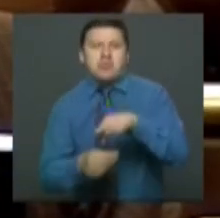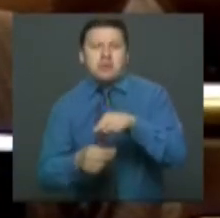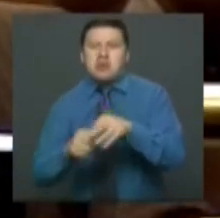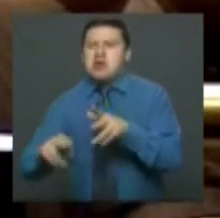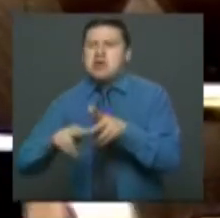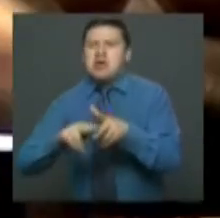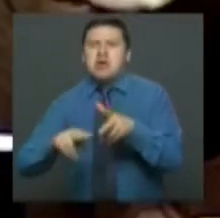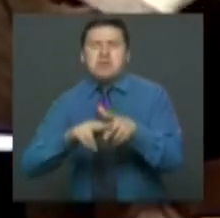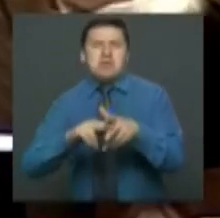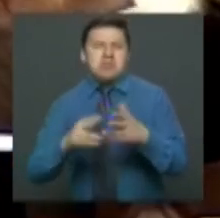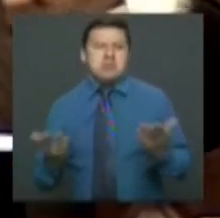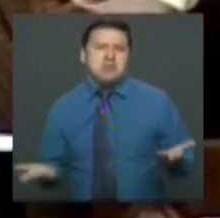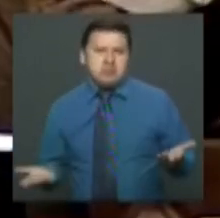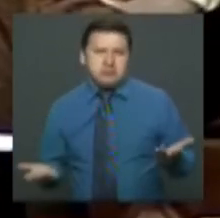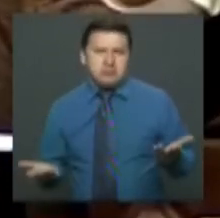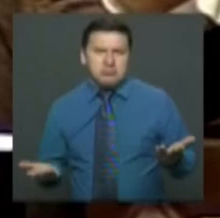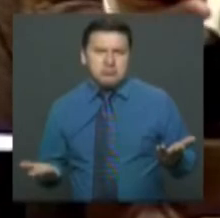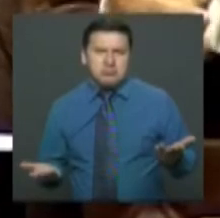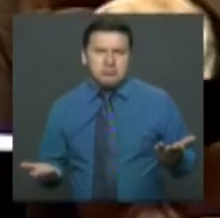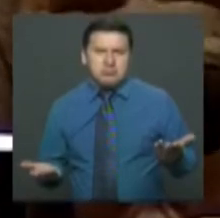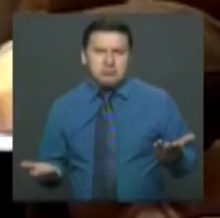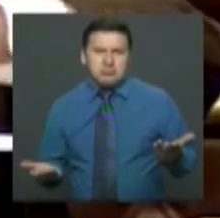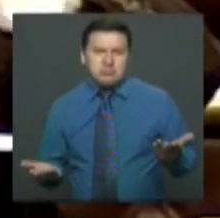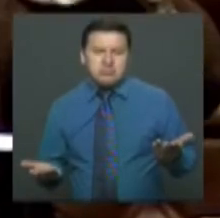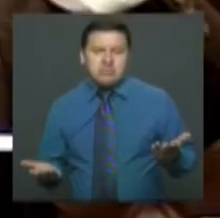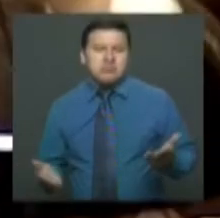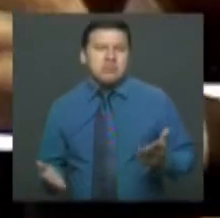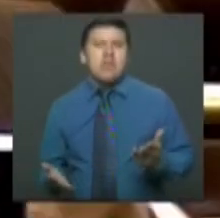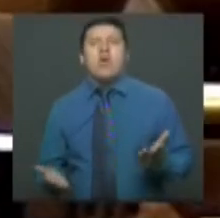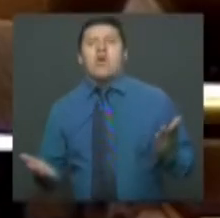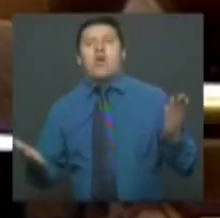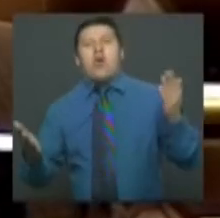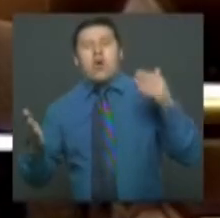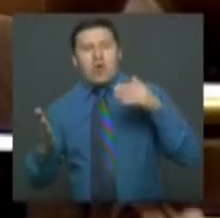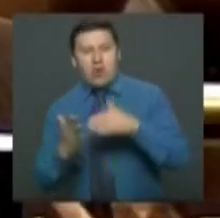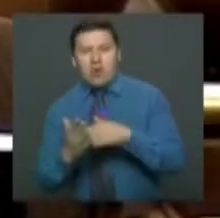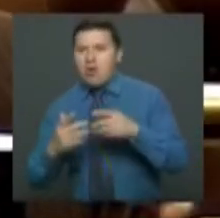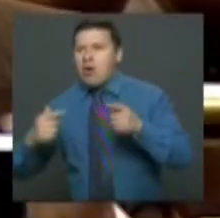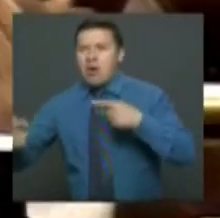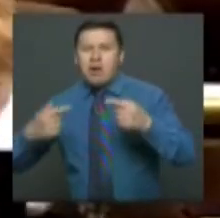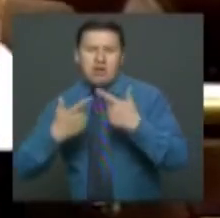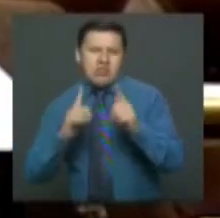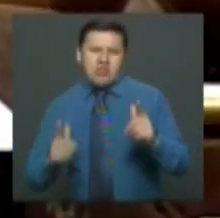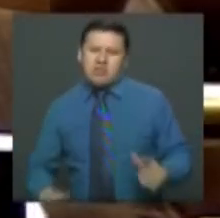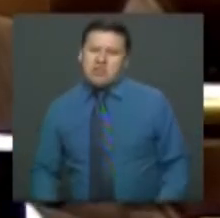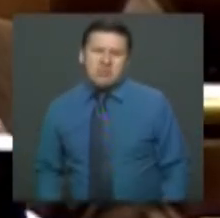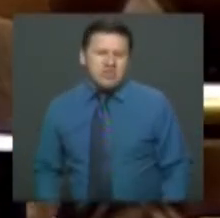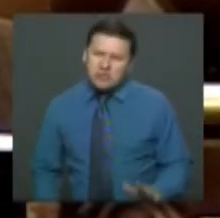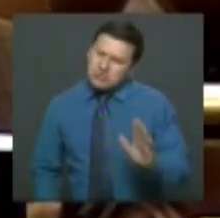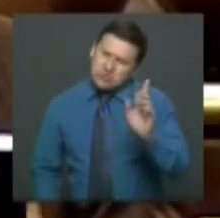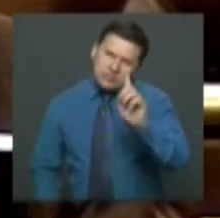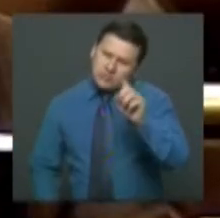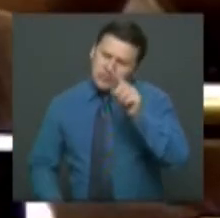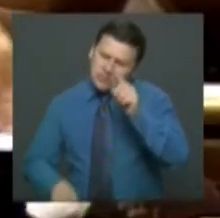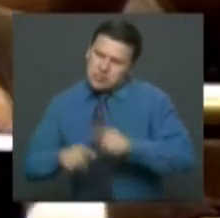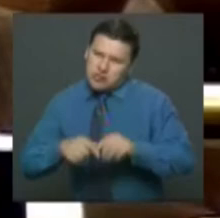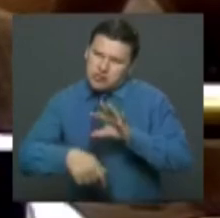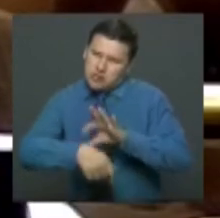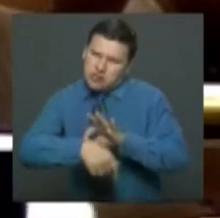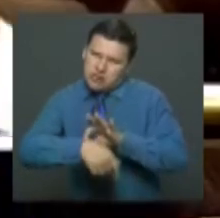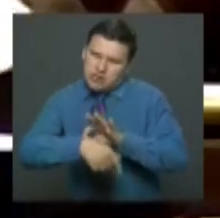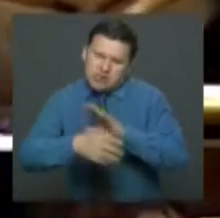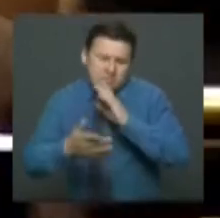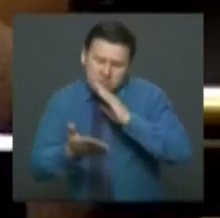impedimento y reanudó con quórum deliberatorio. Doctor, eso no se puede. Doctor,